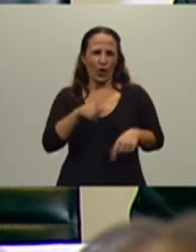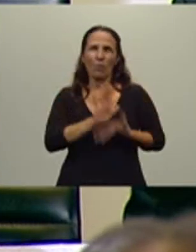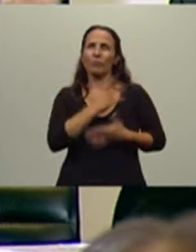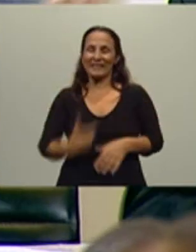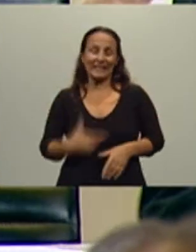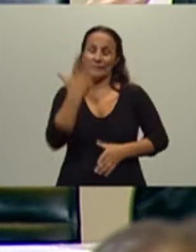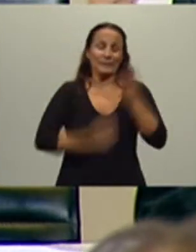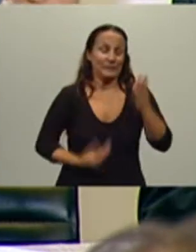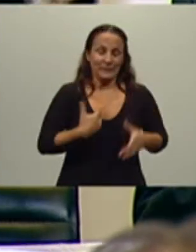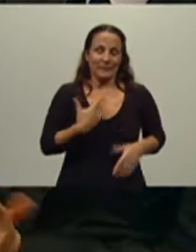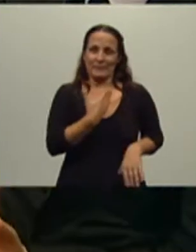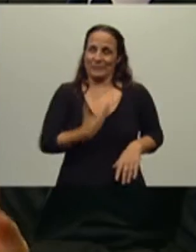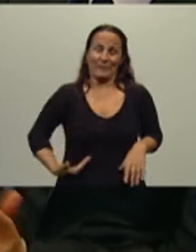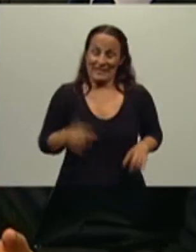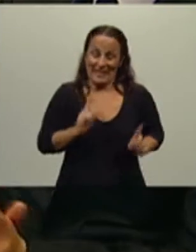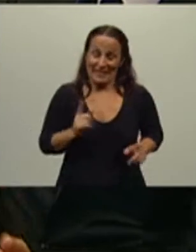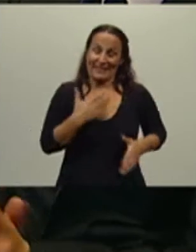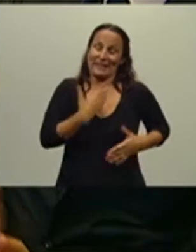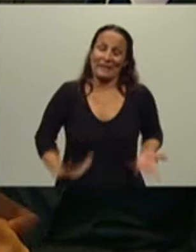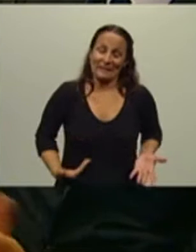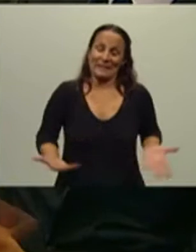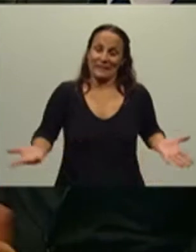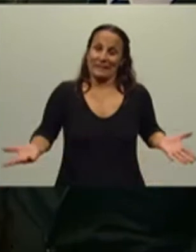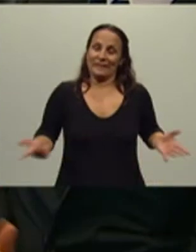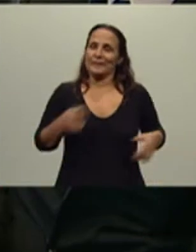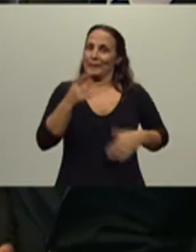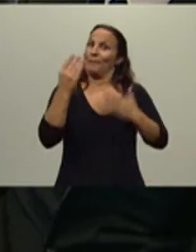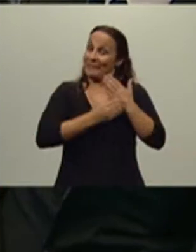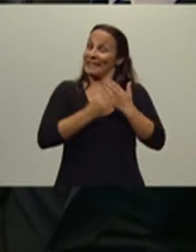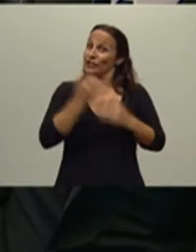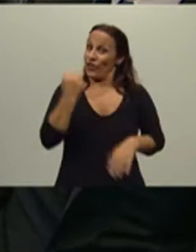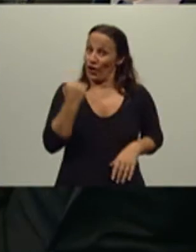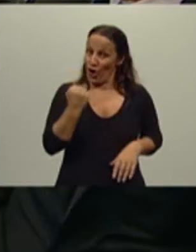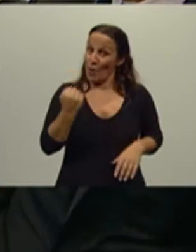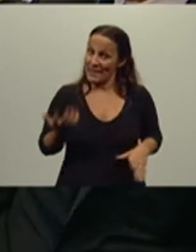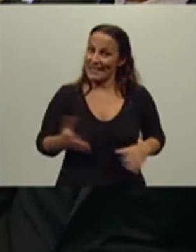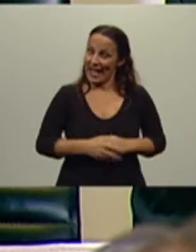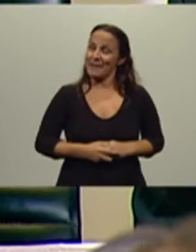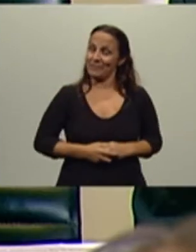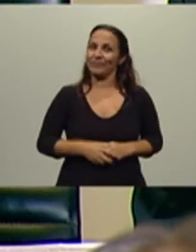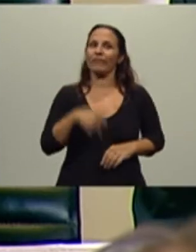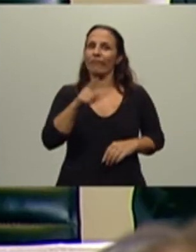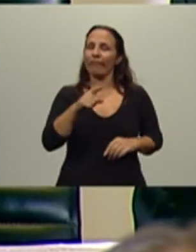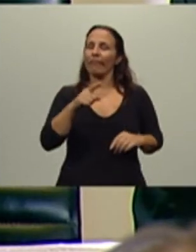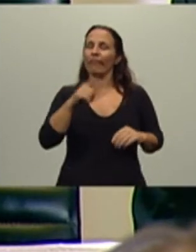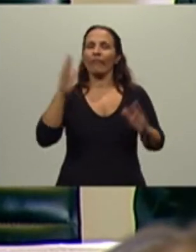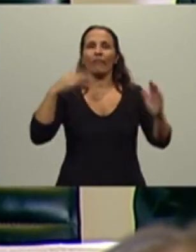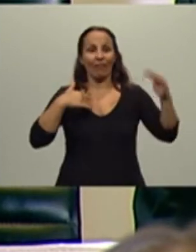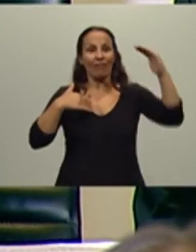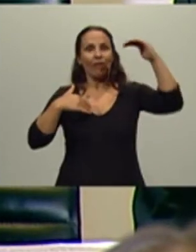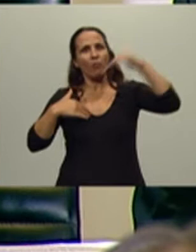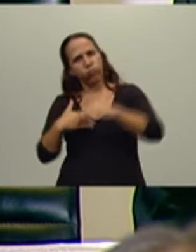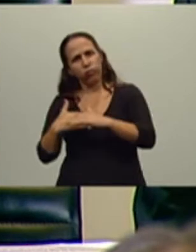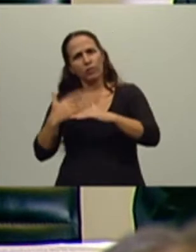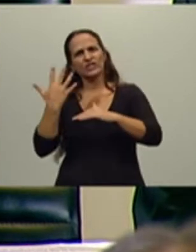ministro de Economía, la baja al 5%,